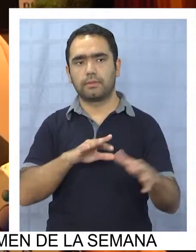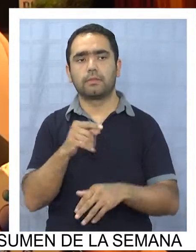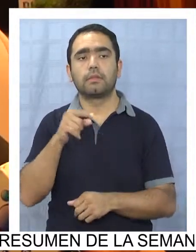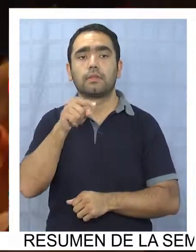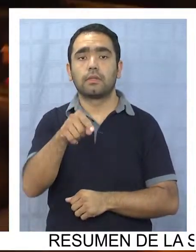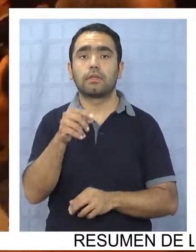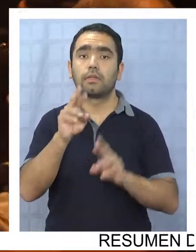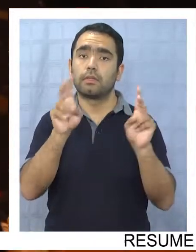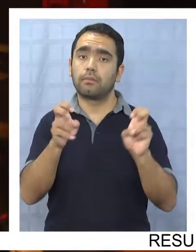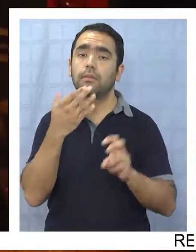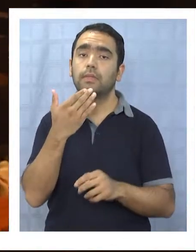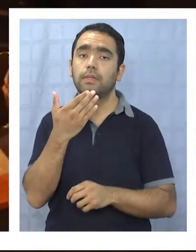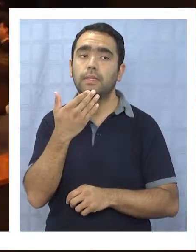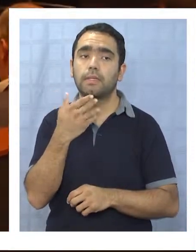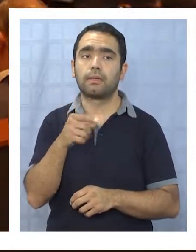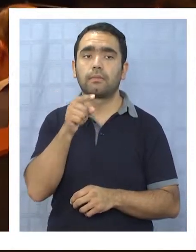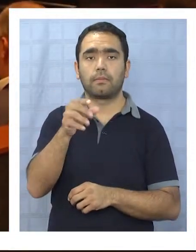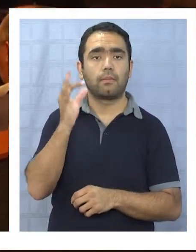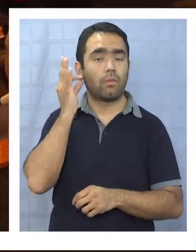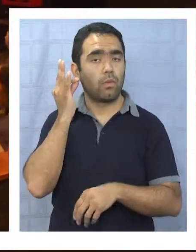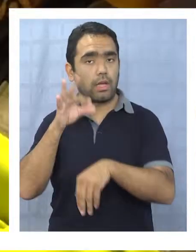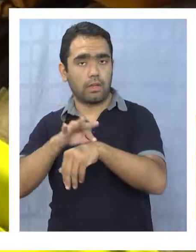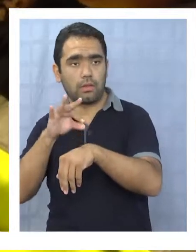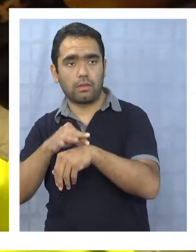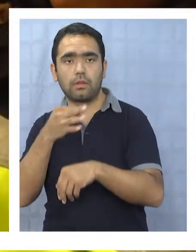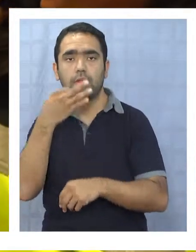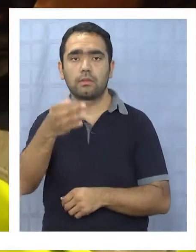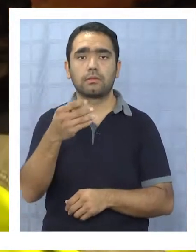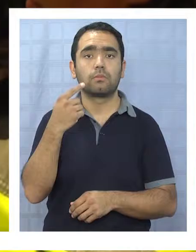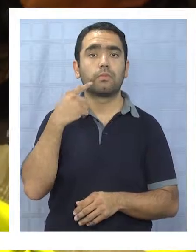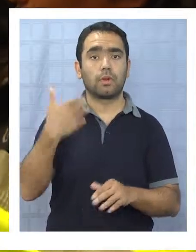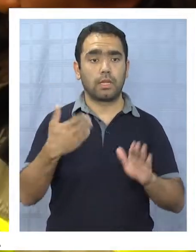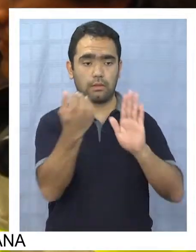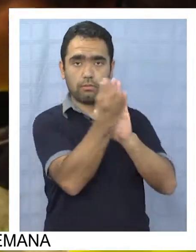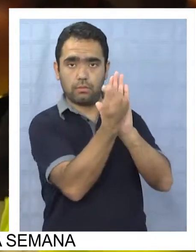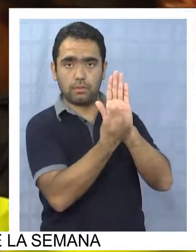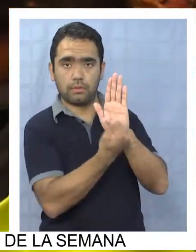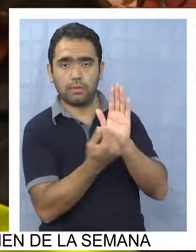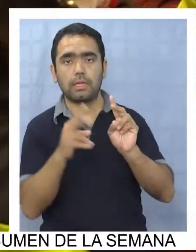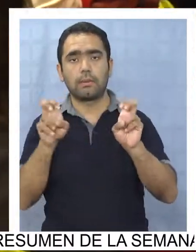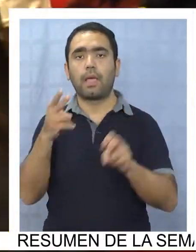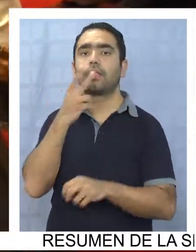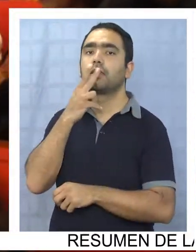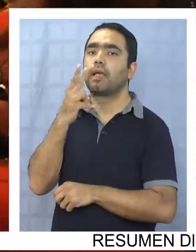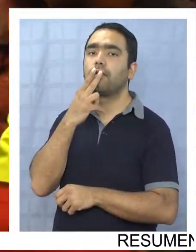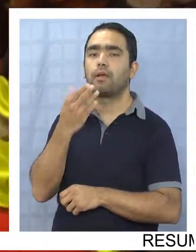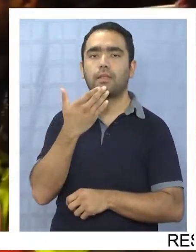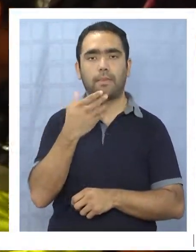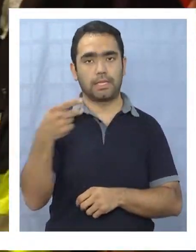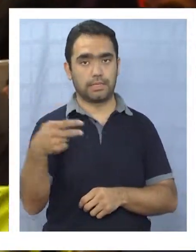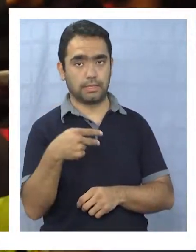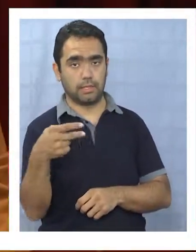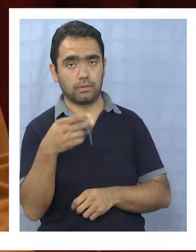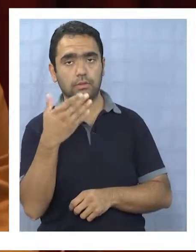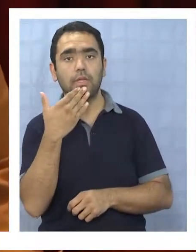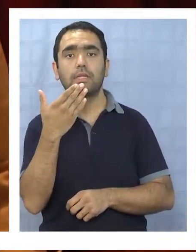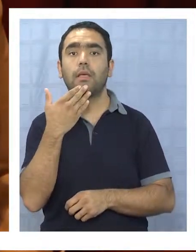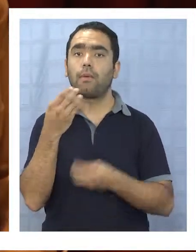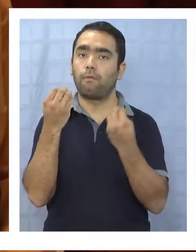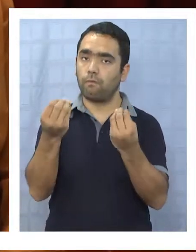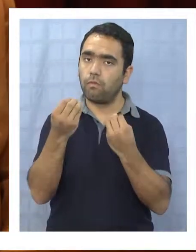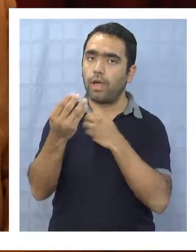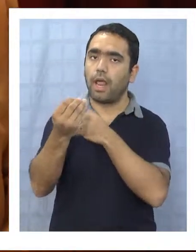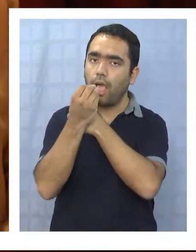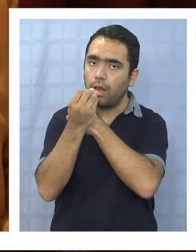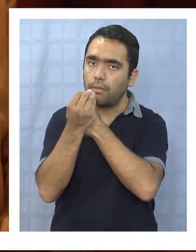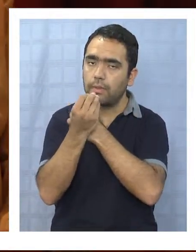se eviten. En relación a esto la doctora Escobar señaló que las prioridades se encuentran en temas como tabaquismo, sexualidad